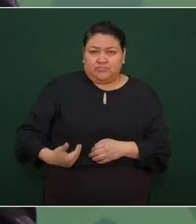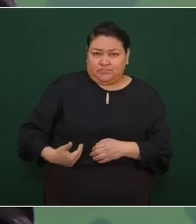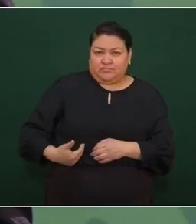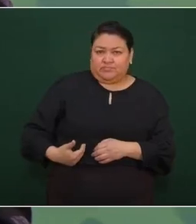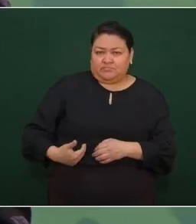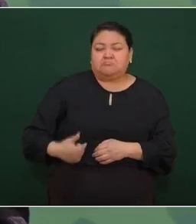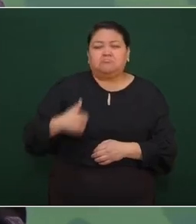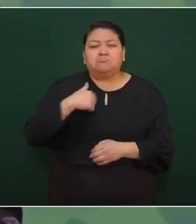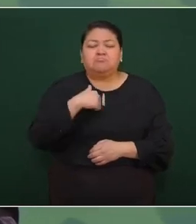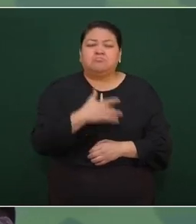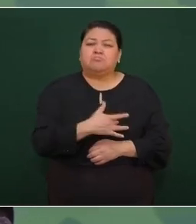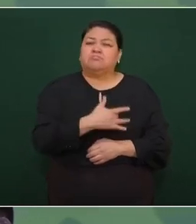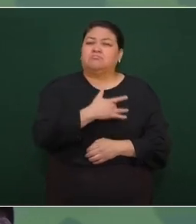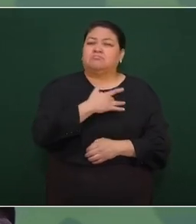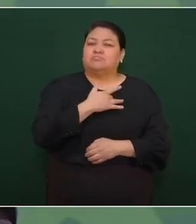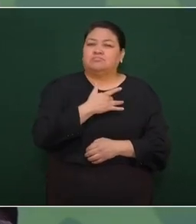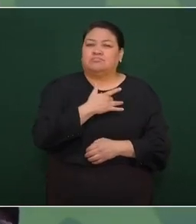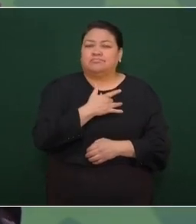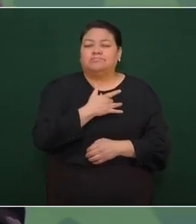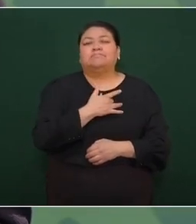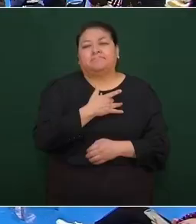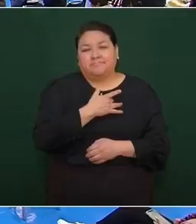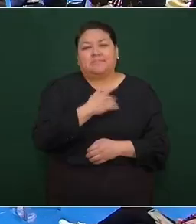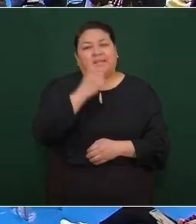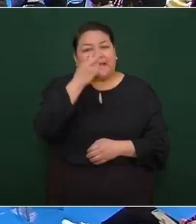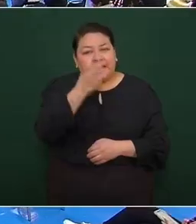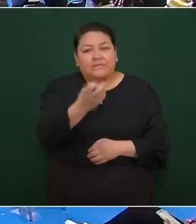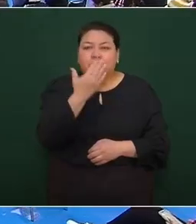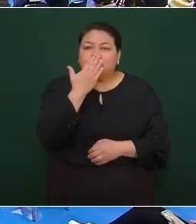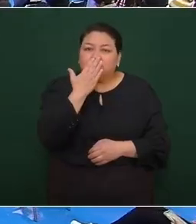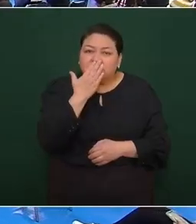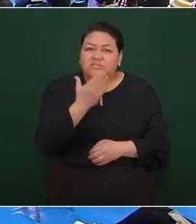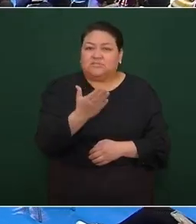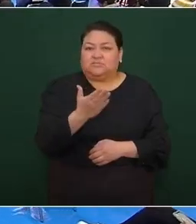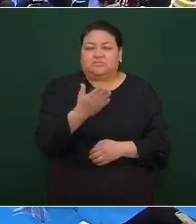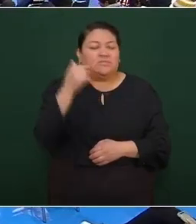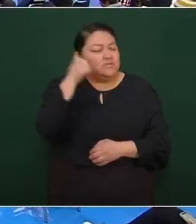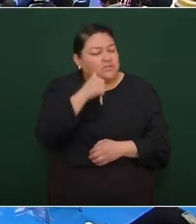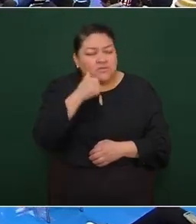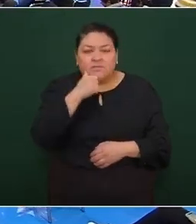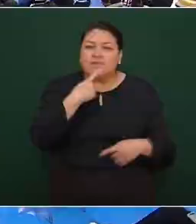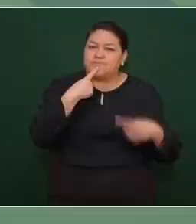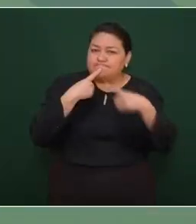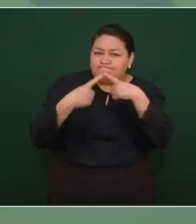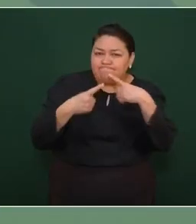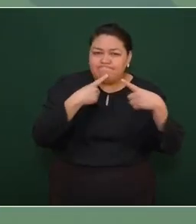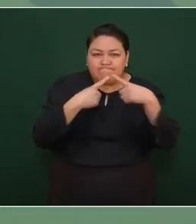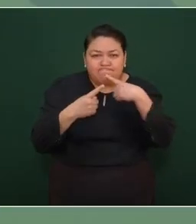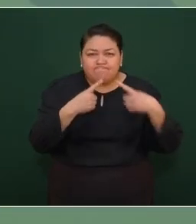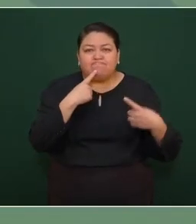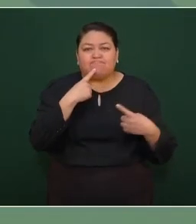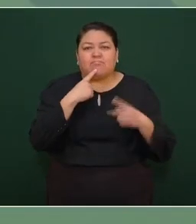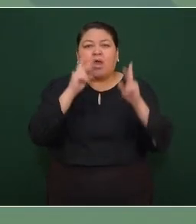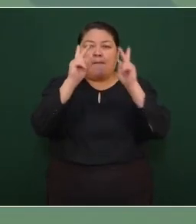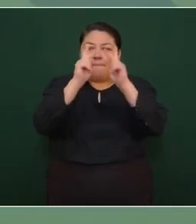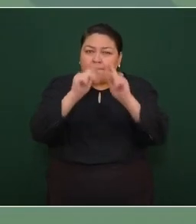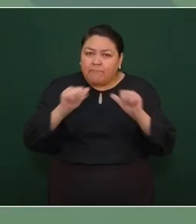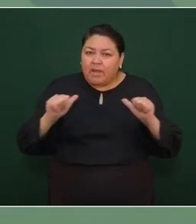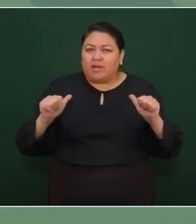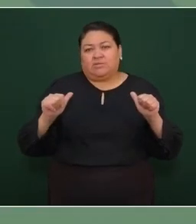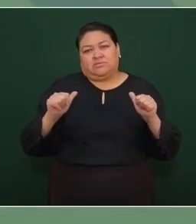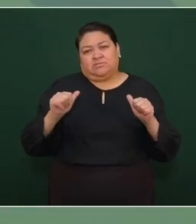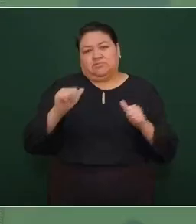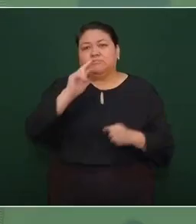y creo que ese es el camino, el del diálogo, el de la solución pacífica